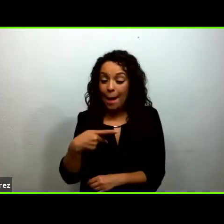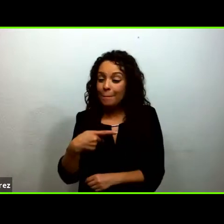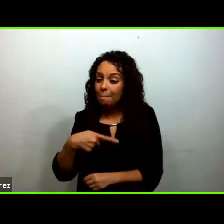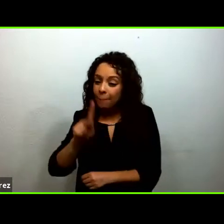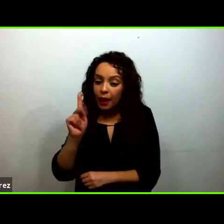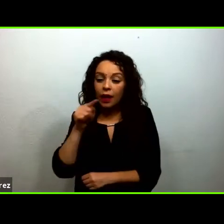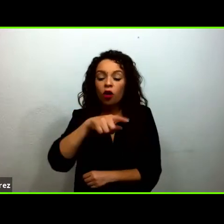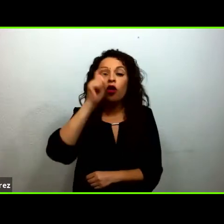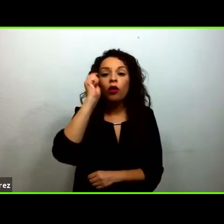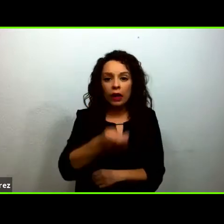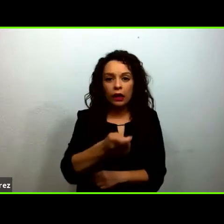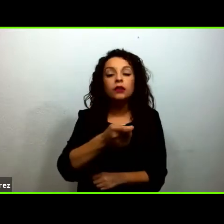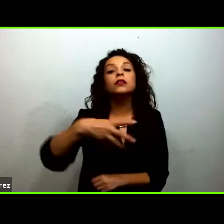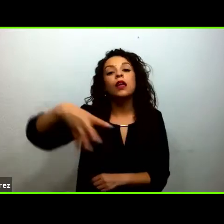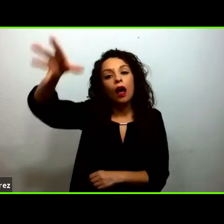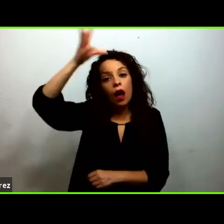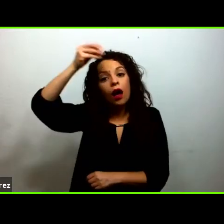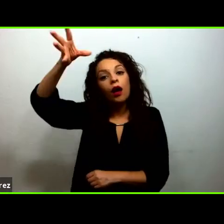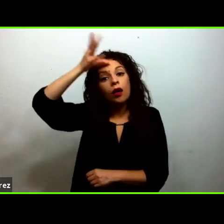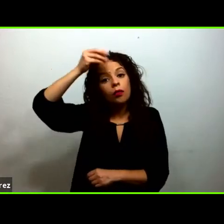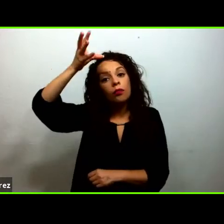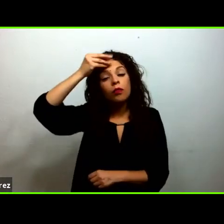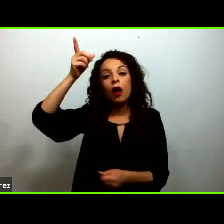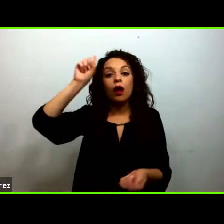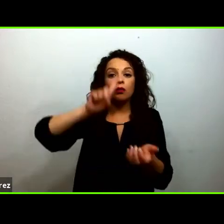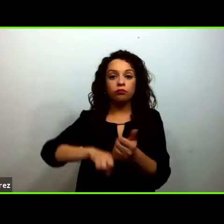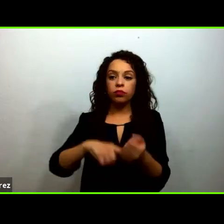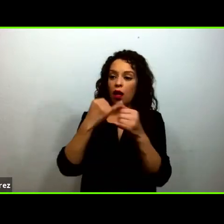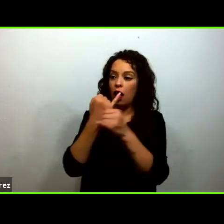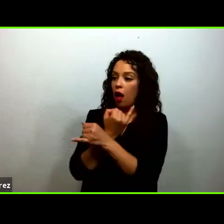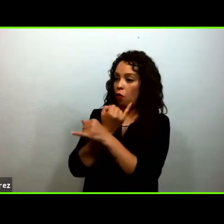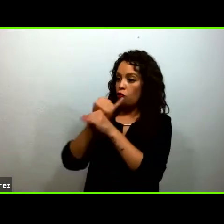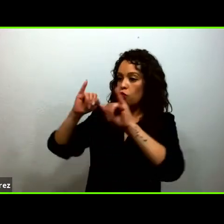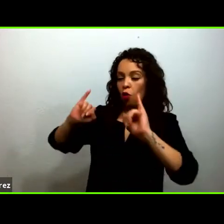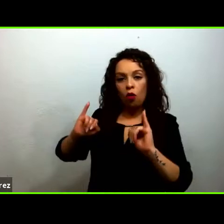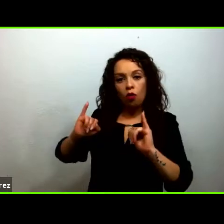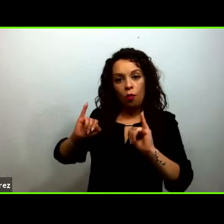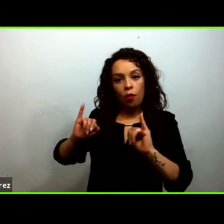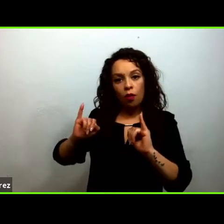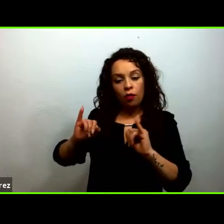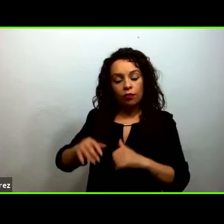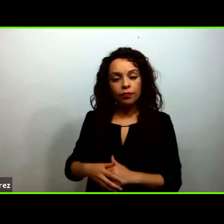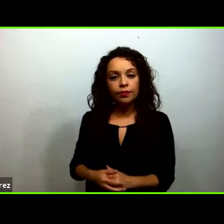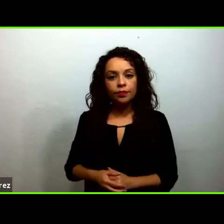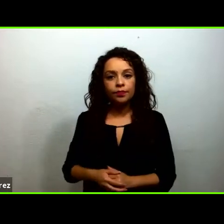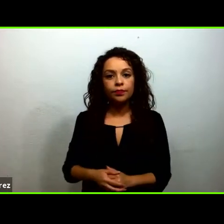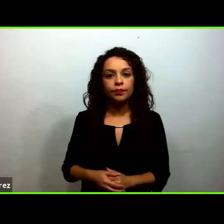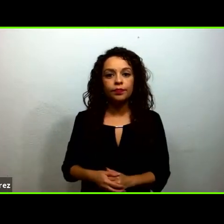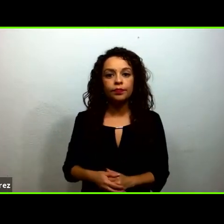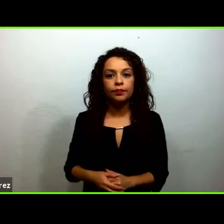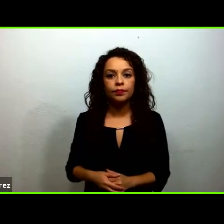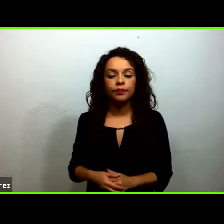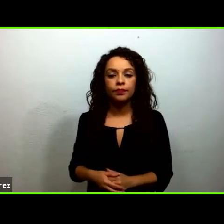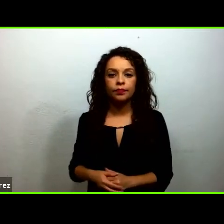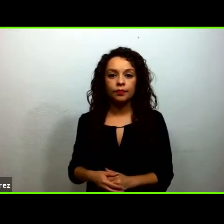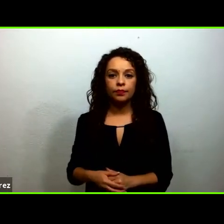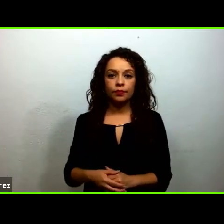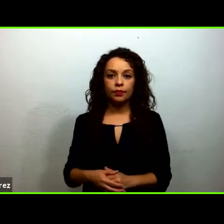aprendizaje autónomo. Una tiene entre algunos de sus rasgos el hecho de que los